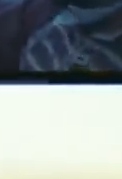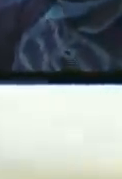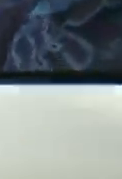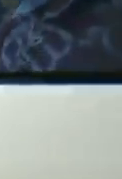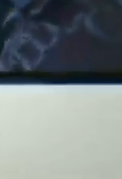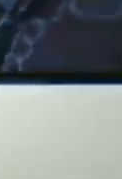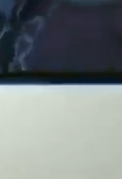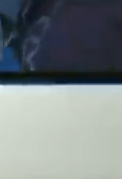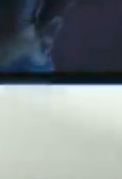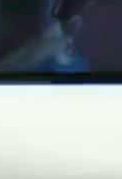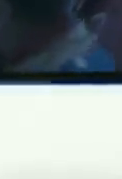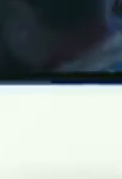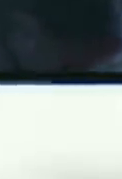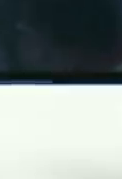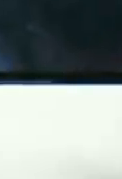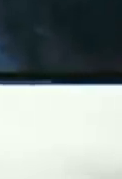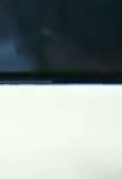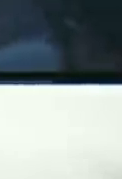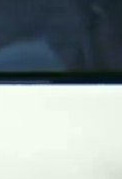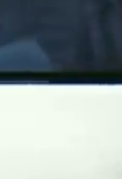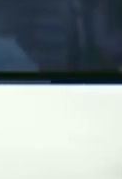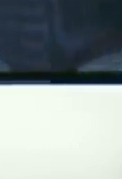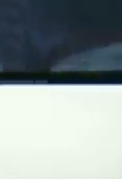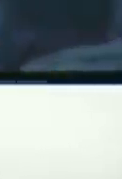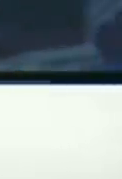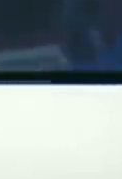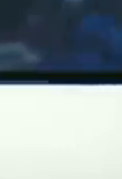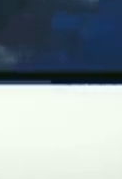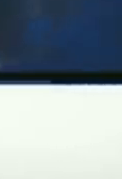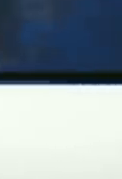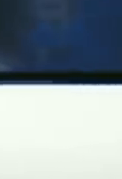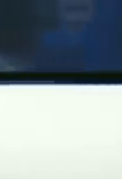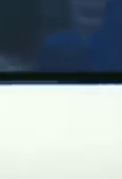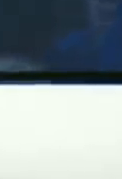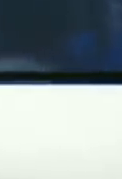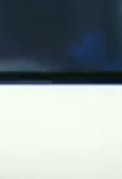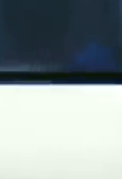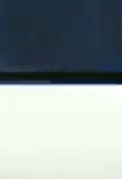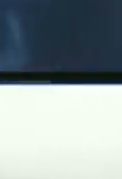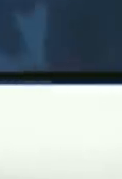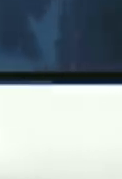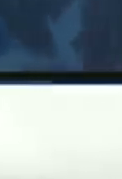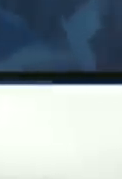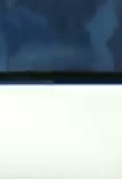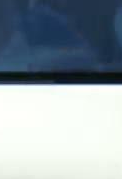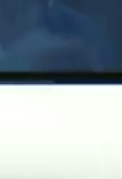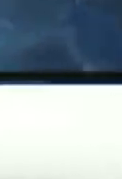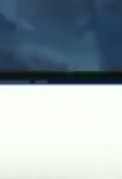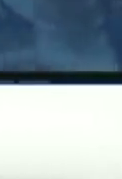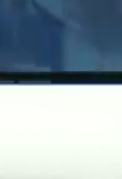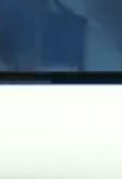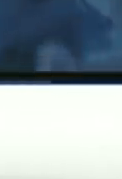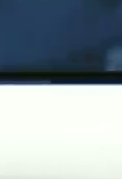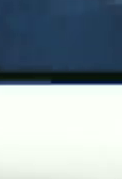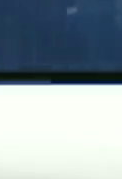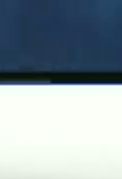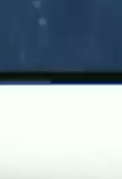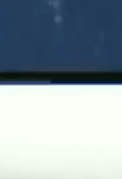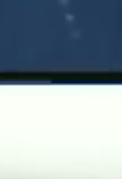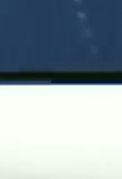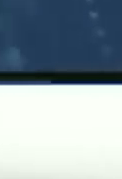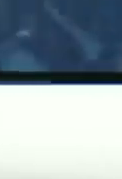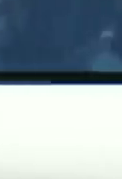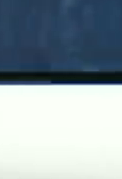descubrir secretos más allá de la expectativa donde me pone a pensar presidente que digo que cuento que